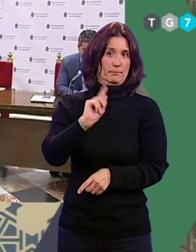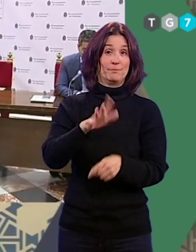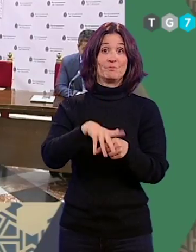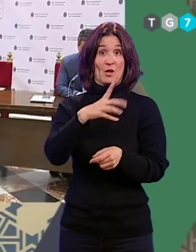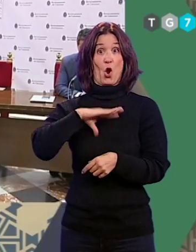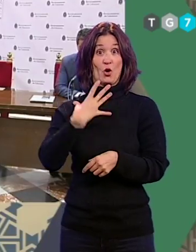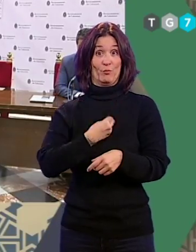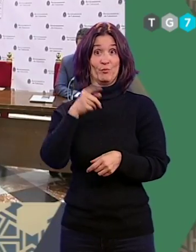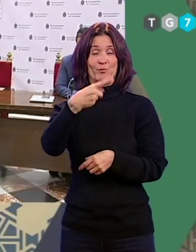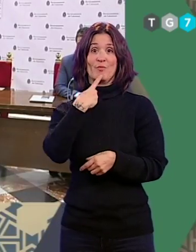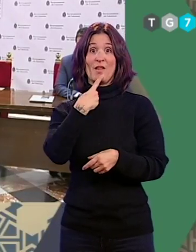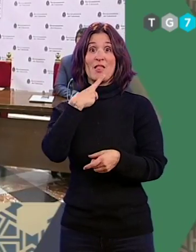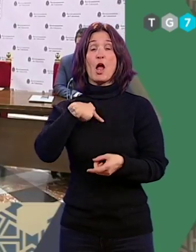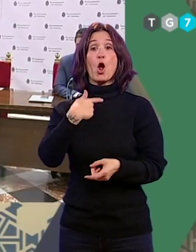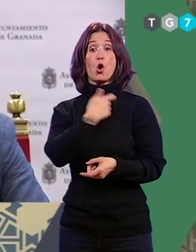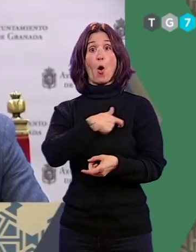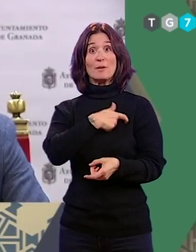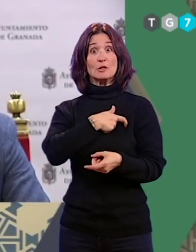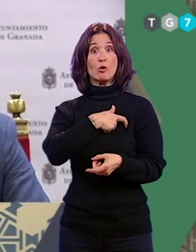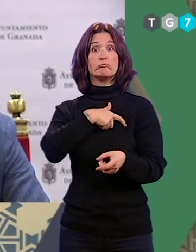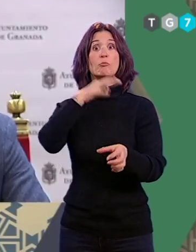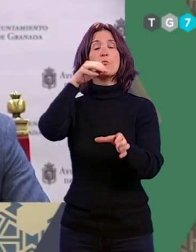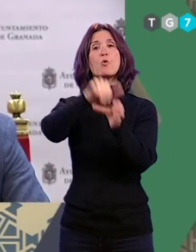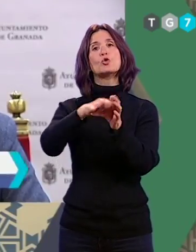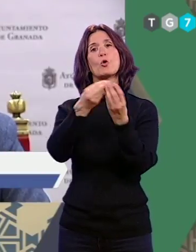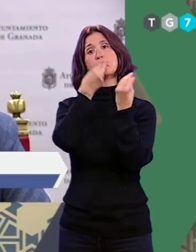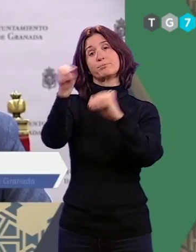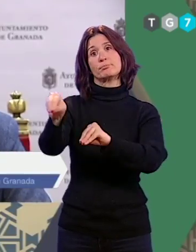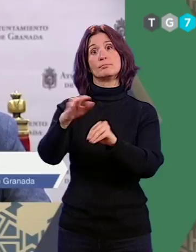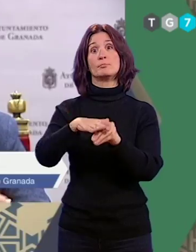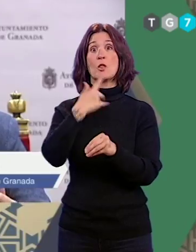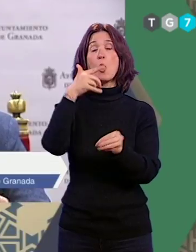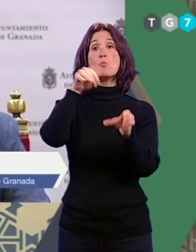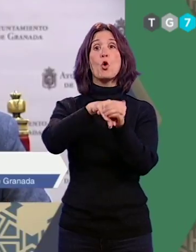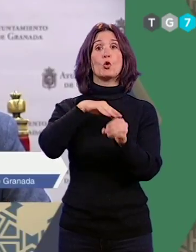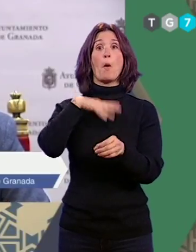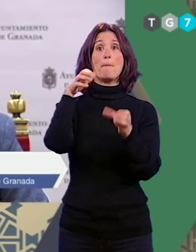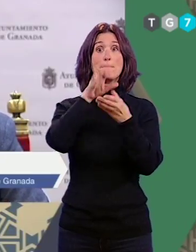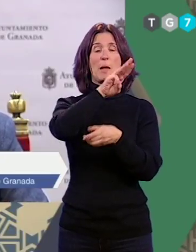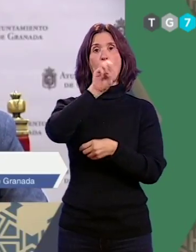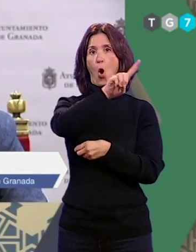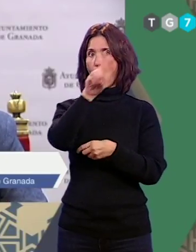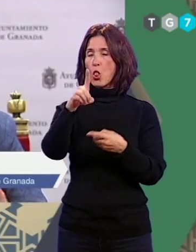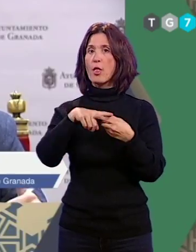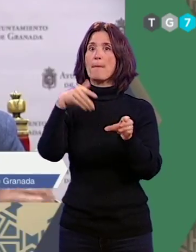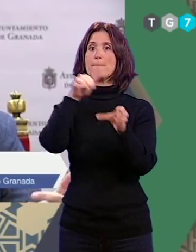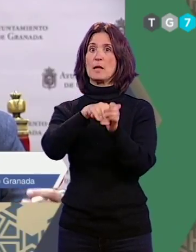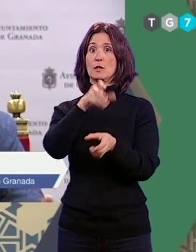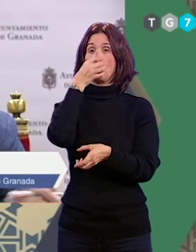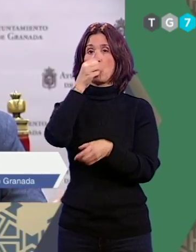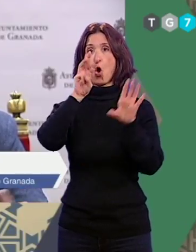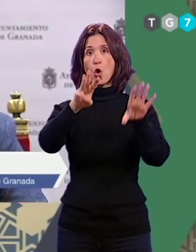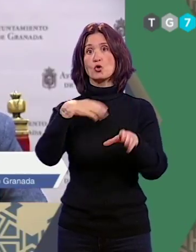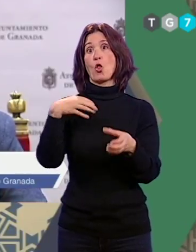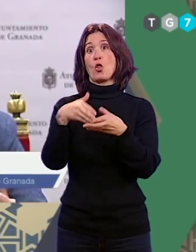los votos en las comisiones sean ponderados. Un voto del Partido Popular valdría 11, un voto del Partido Socialista valdría 8, un voto de